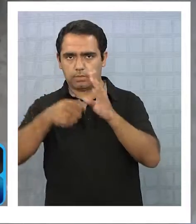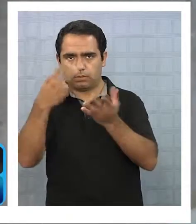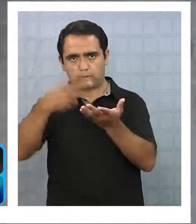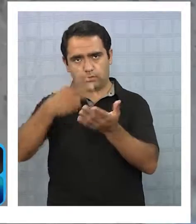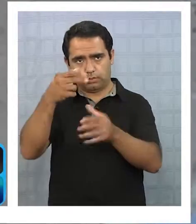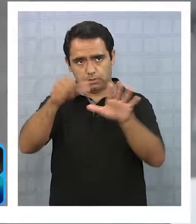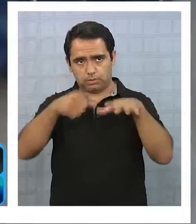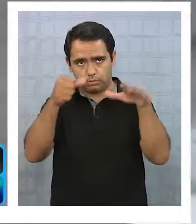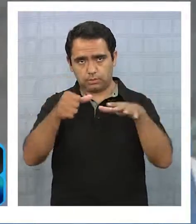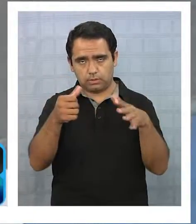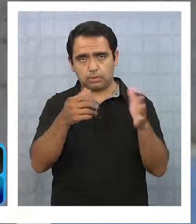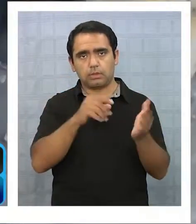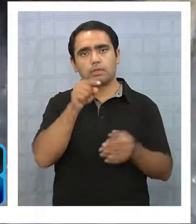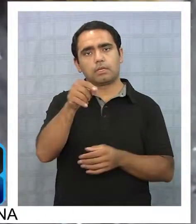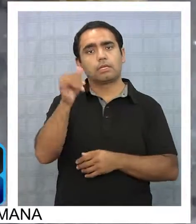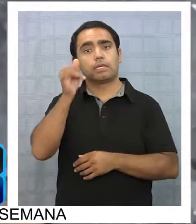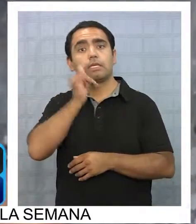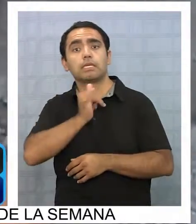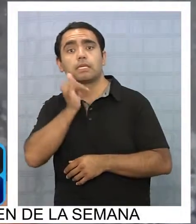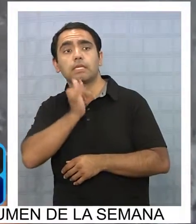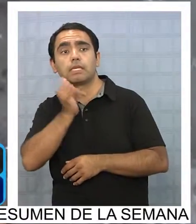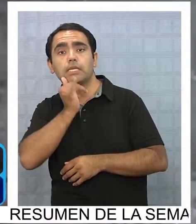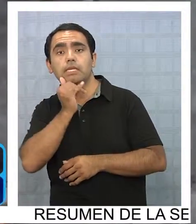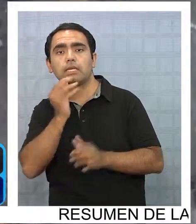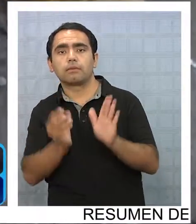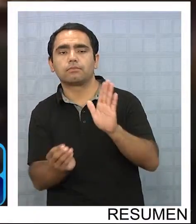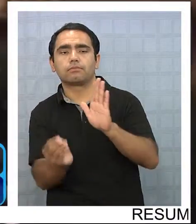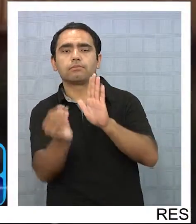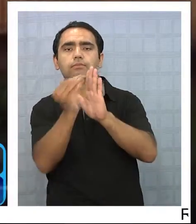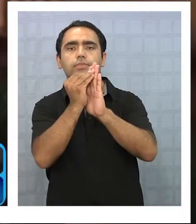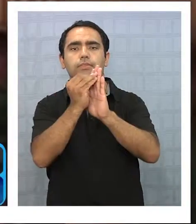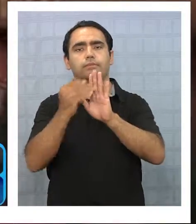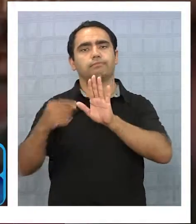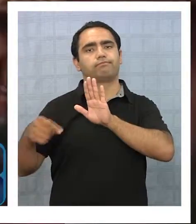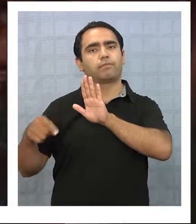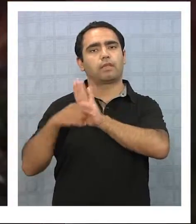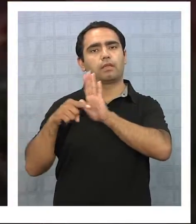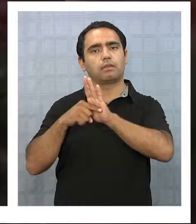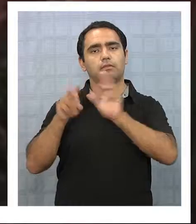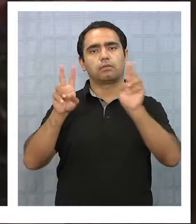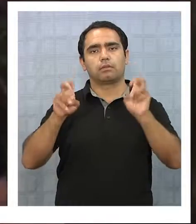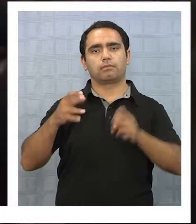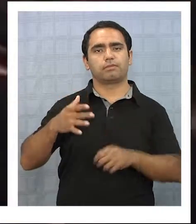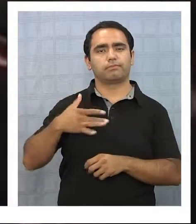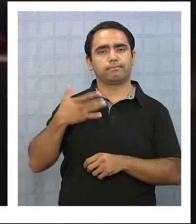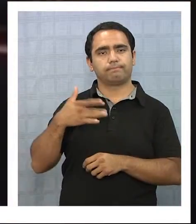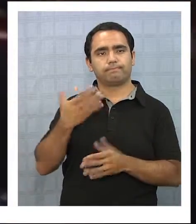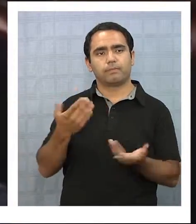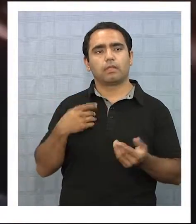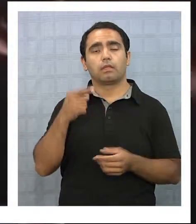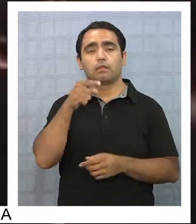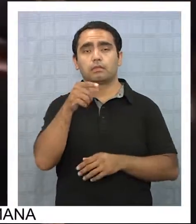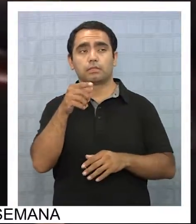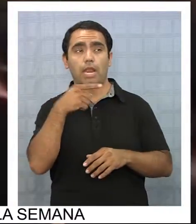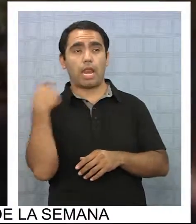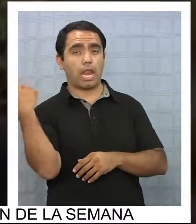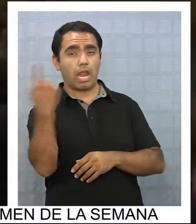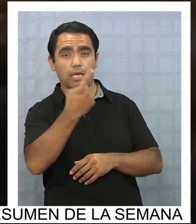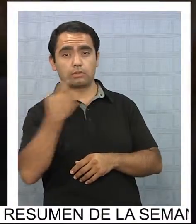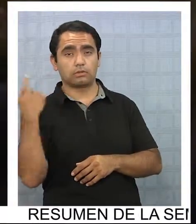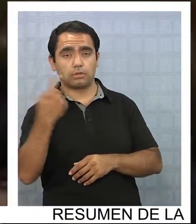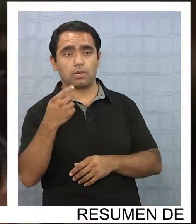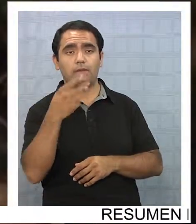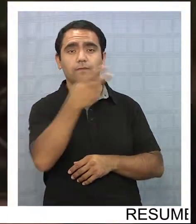2016, pone de nuevo a Iquique y la región en el primer plano negativo de la victimización. Mientras la media